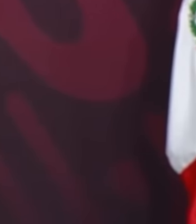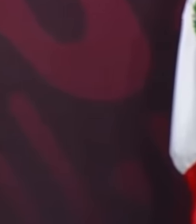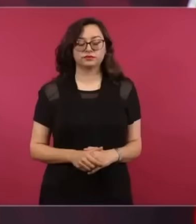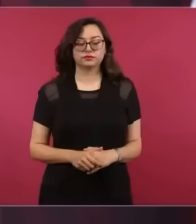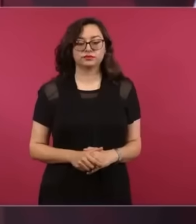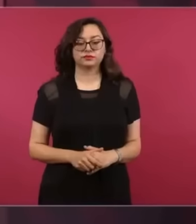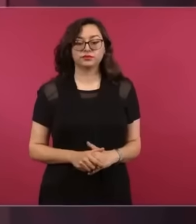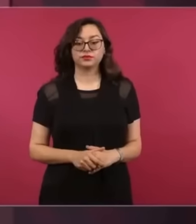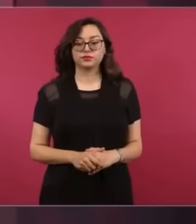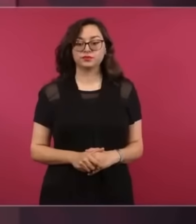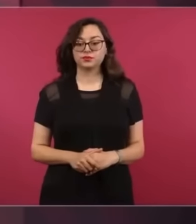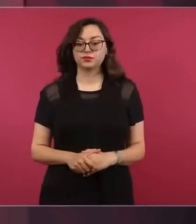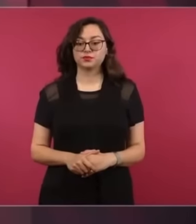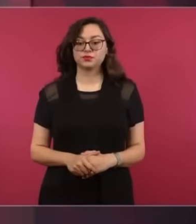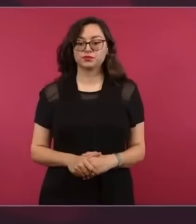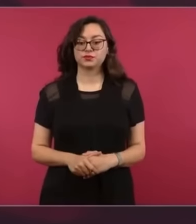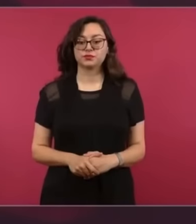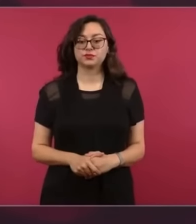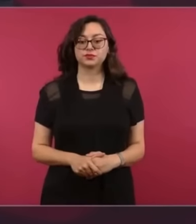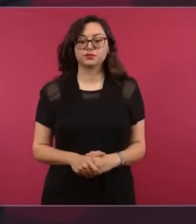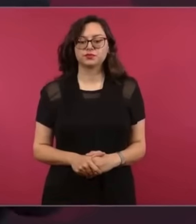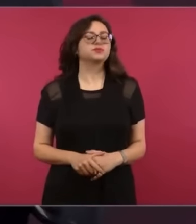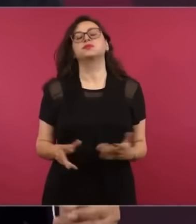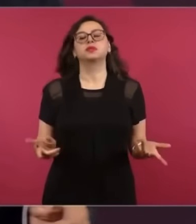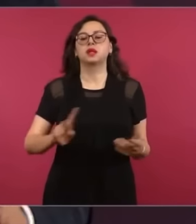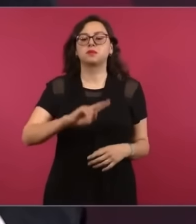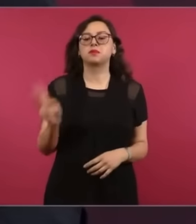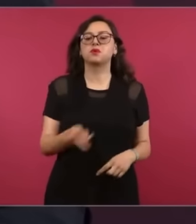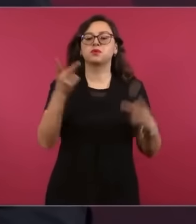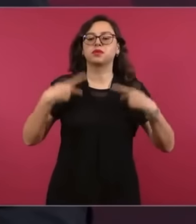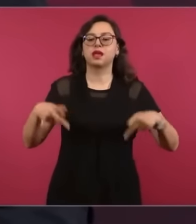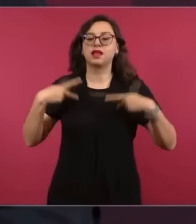Pregúntenle a la gente sobre la hora nacional